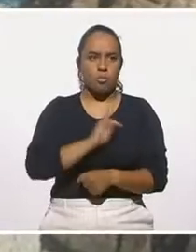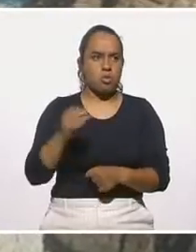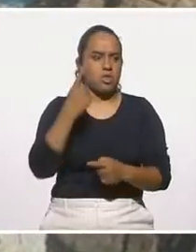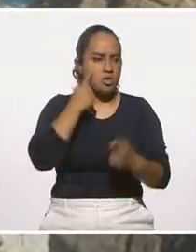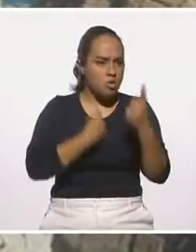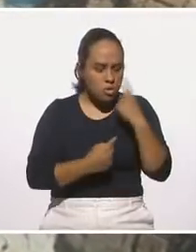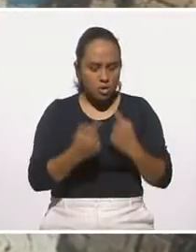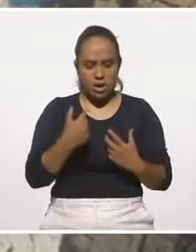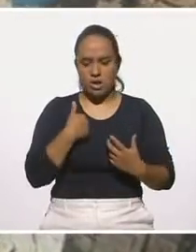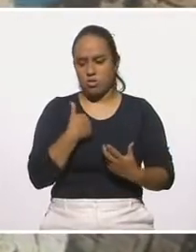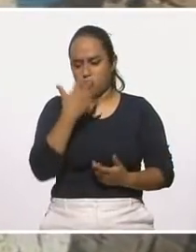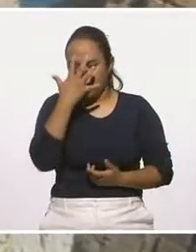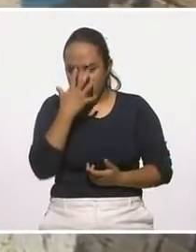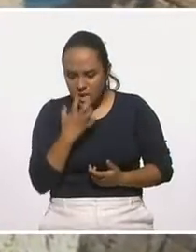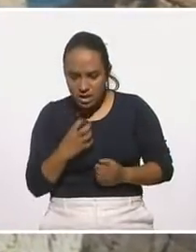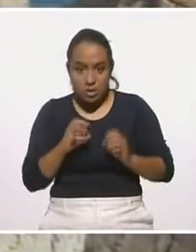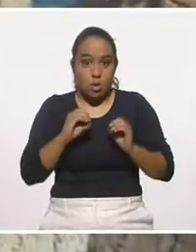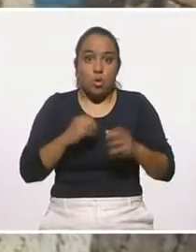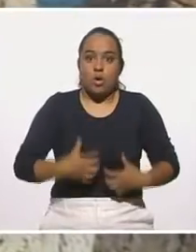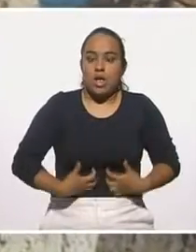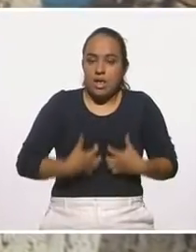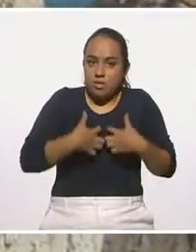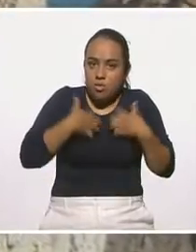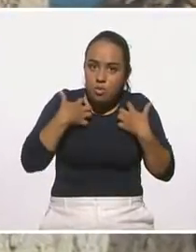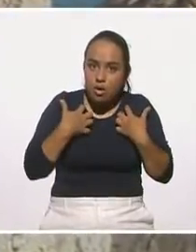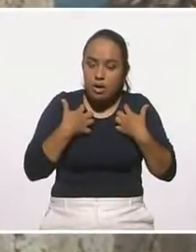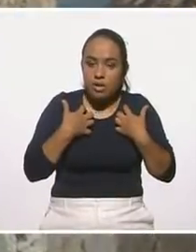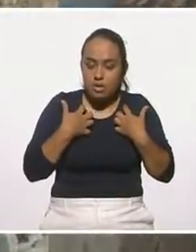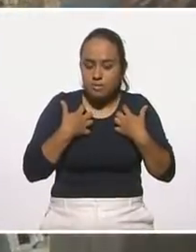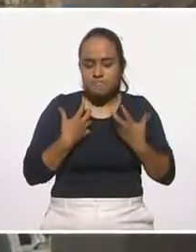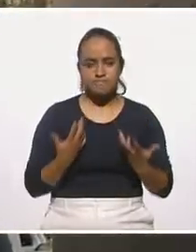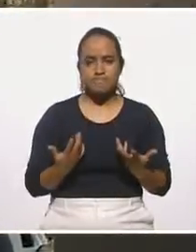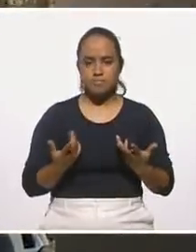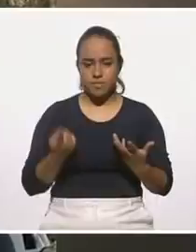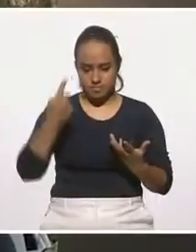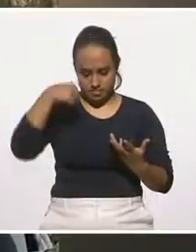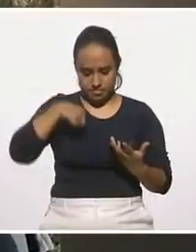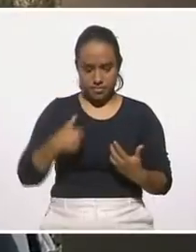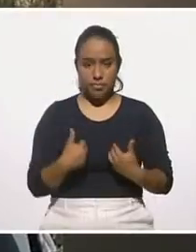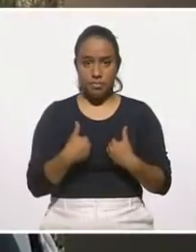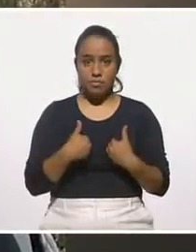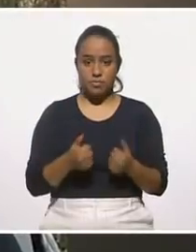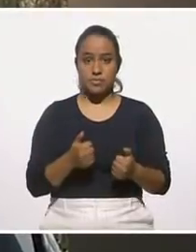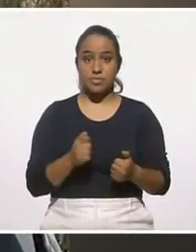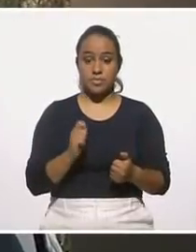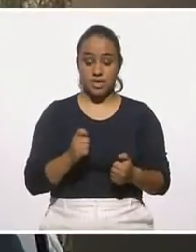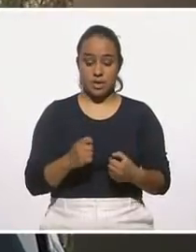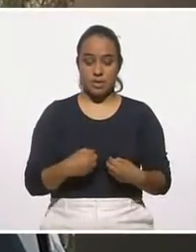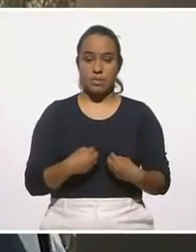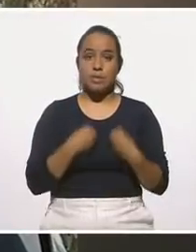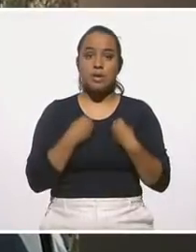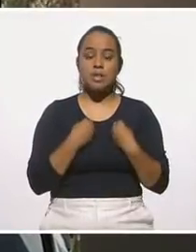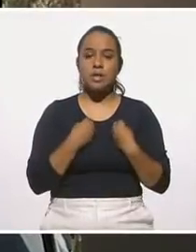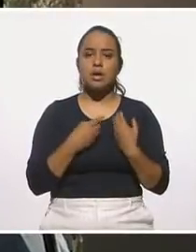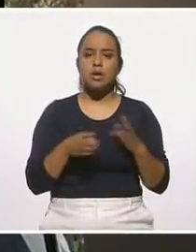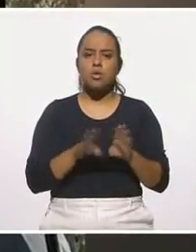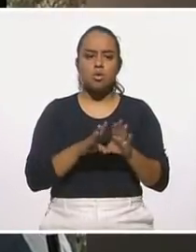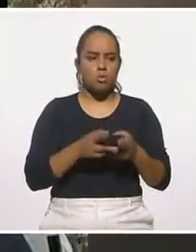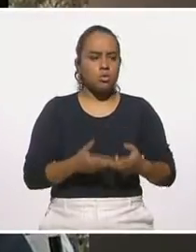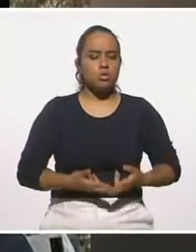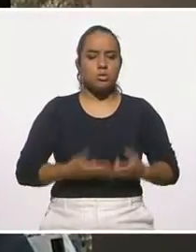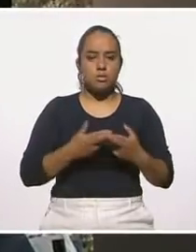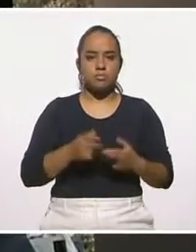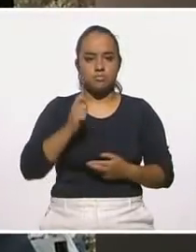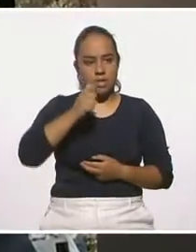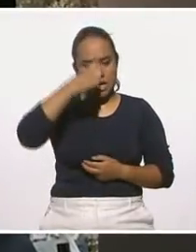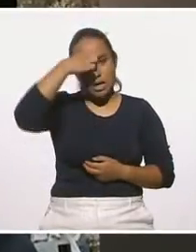que podía estar triste, que podía entender que obviamente que la vida, la única manera que tiene de ser rica es rica de